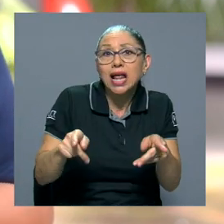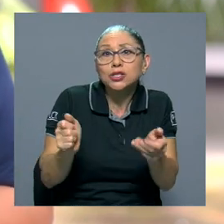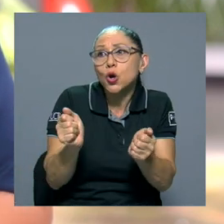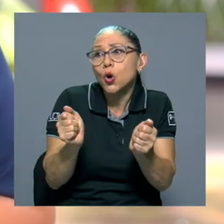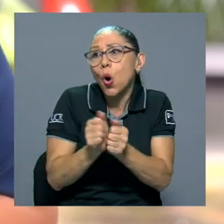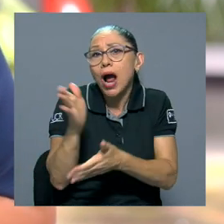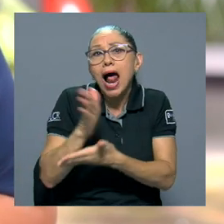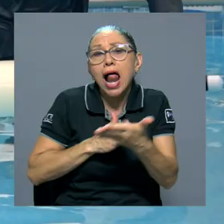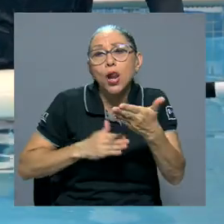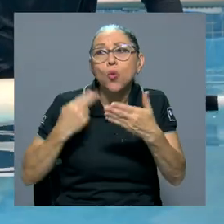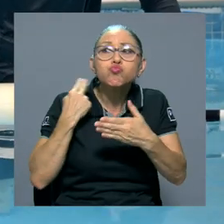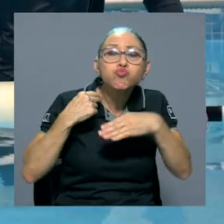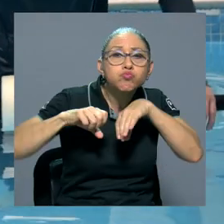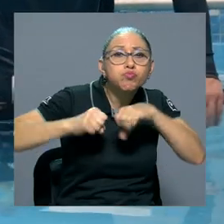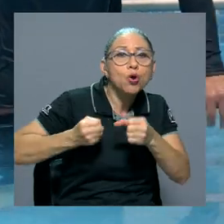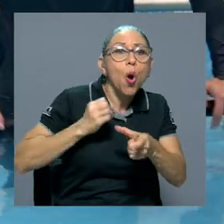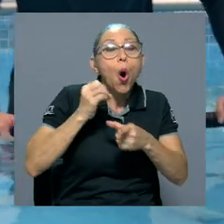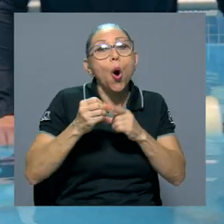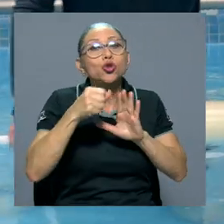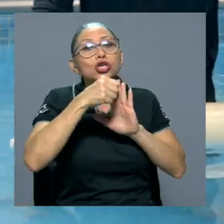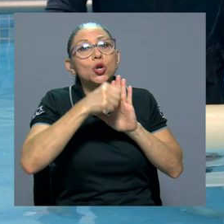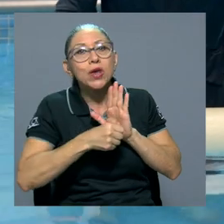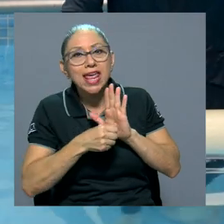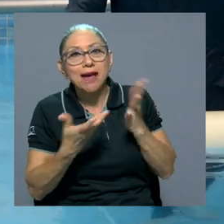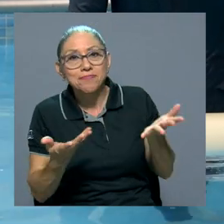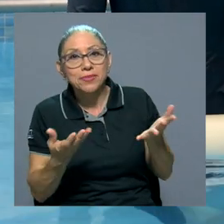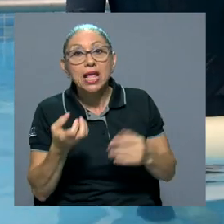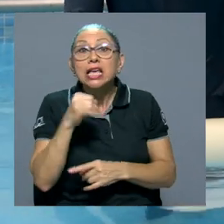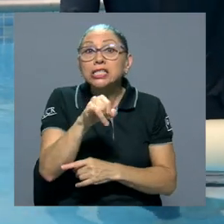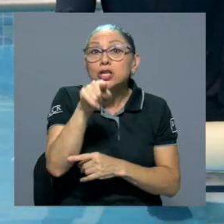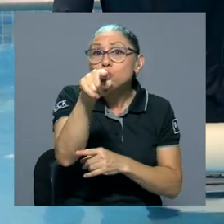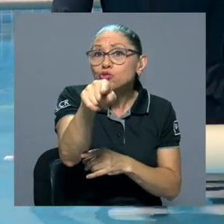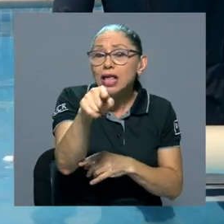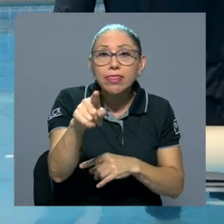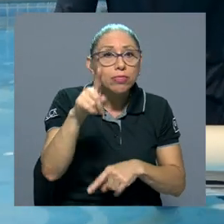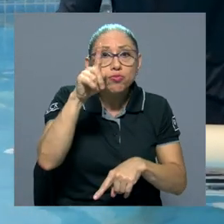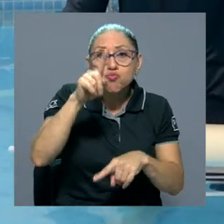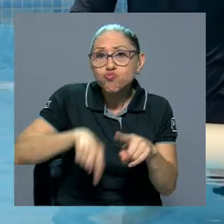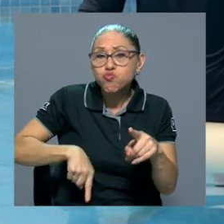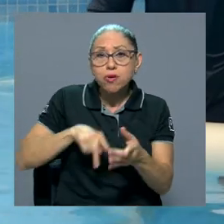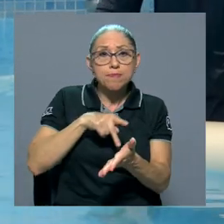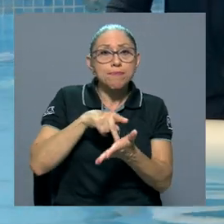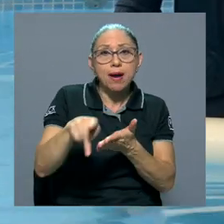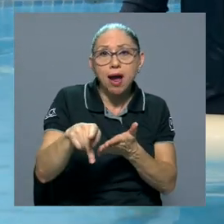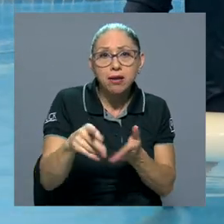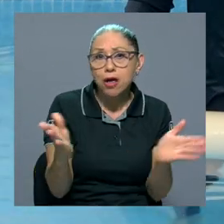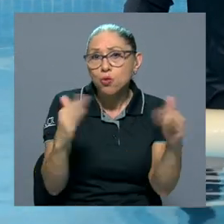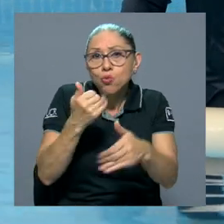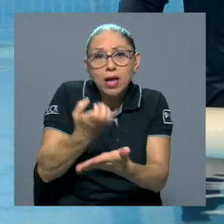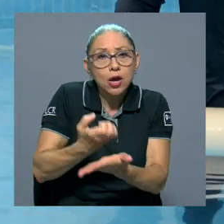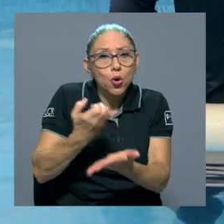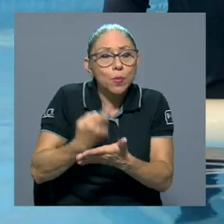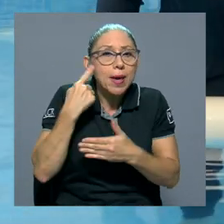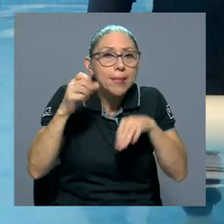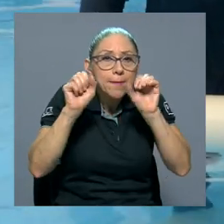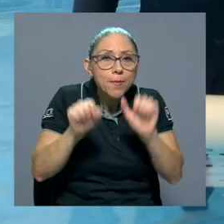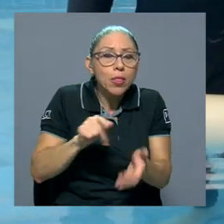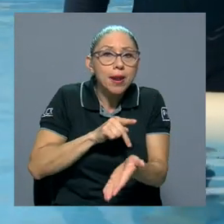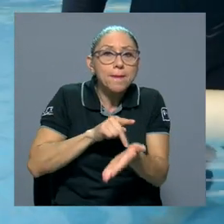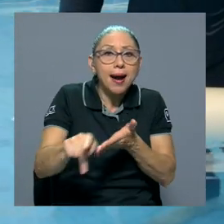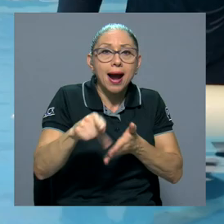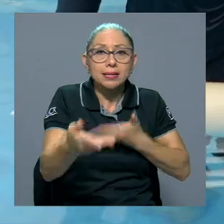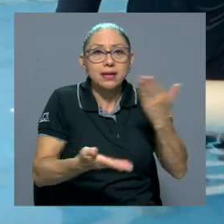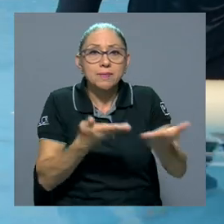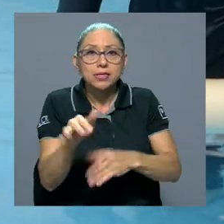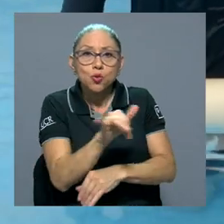una cirugía ortopédica. Si es usted de las personas que no tienen las posibilidades económicas para acceder a este